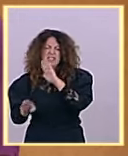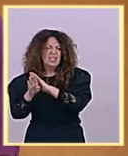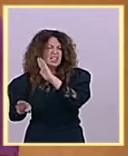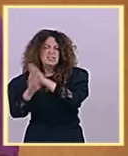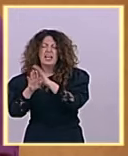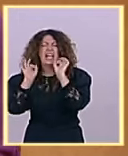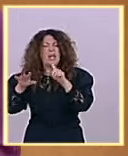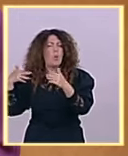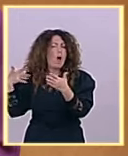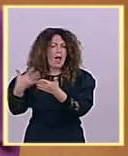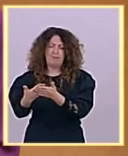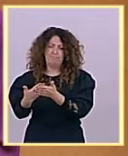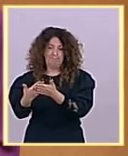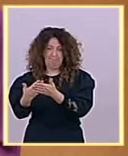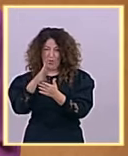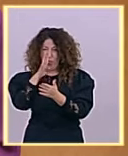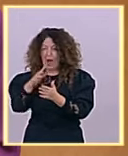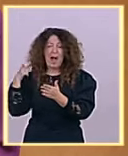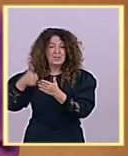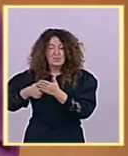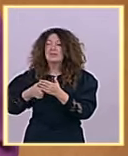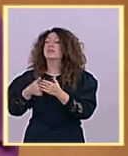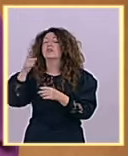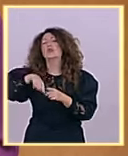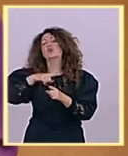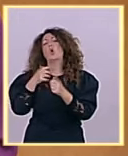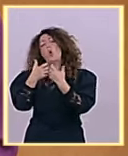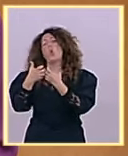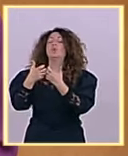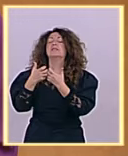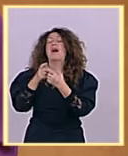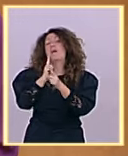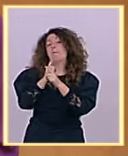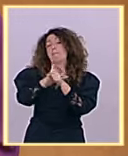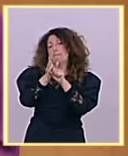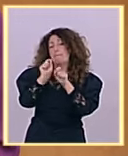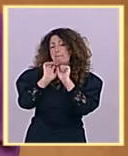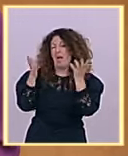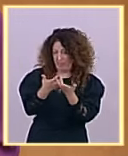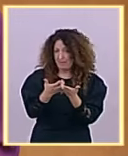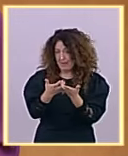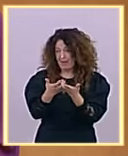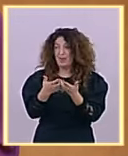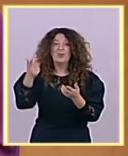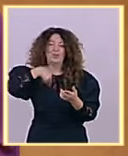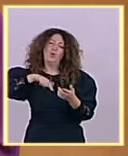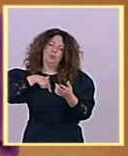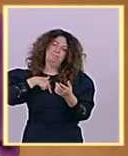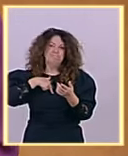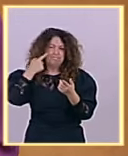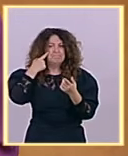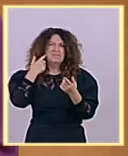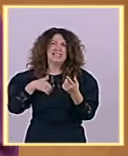contra la pandemia en el que afortunadamente vamos venciendo de forma definitiva este virus en segundo lugar señoría